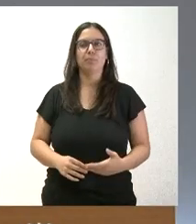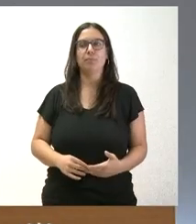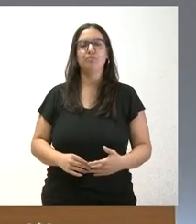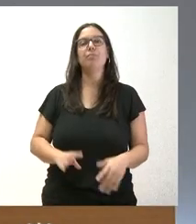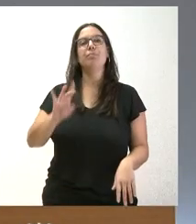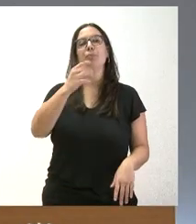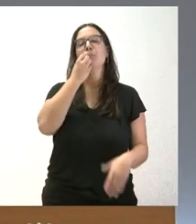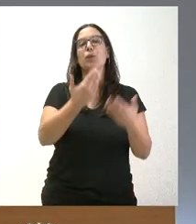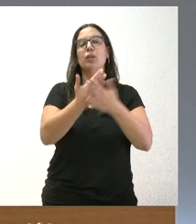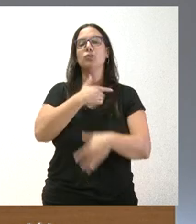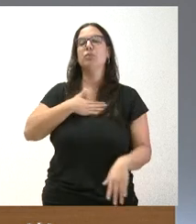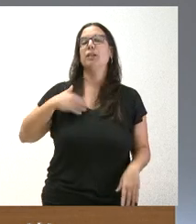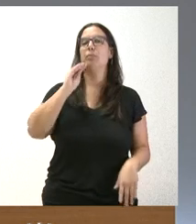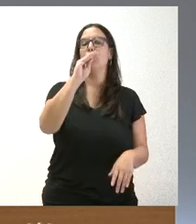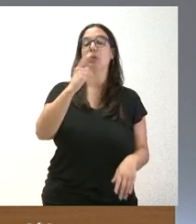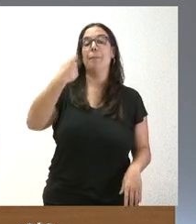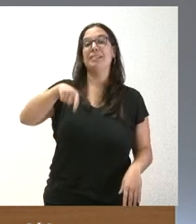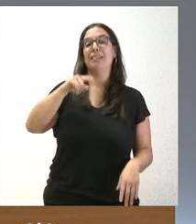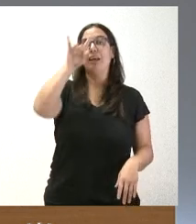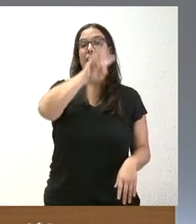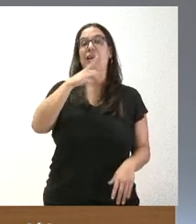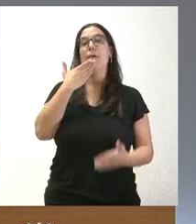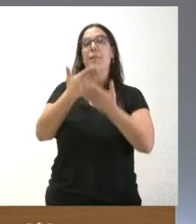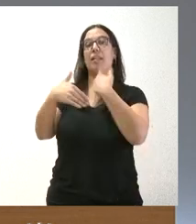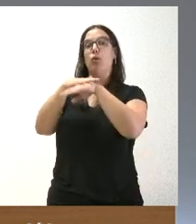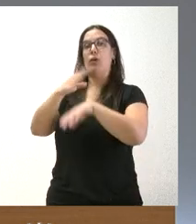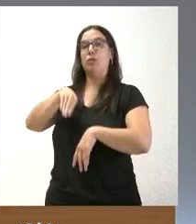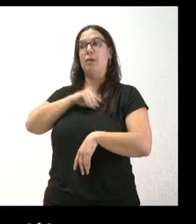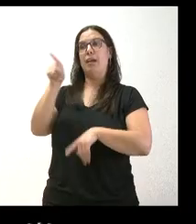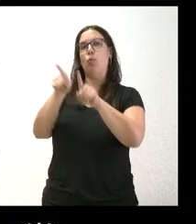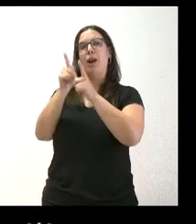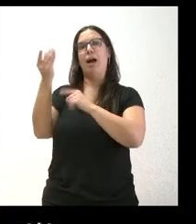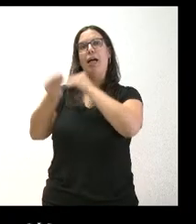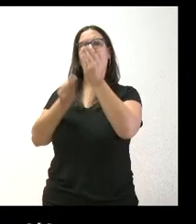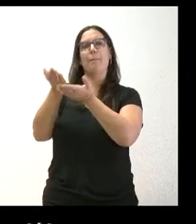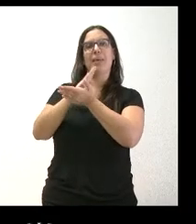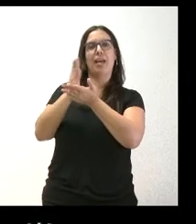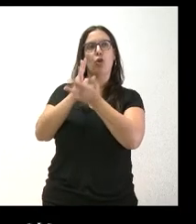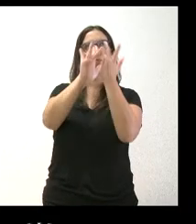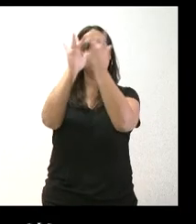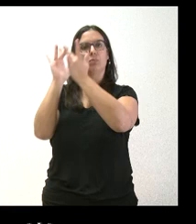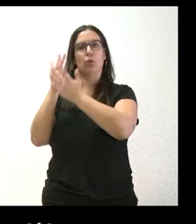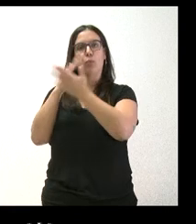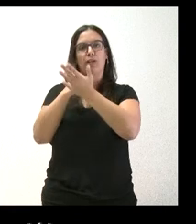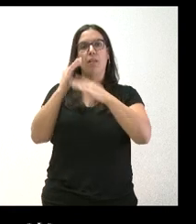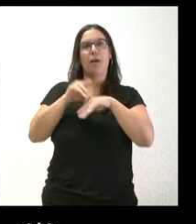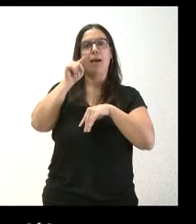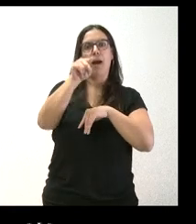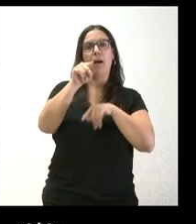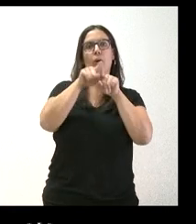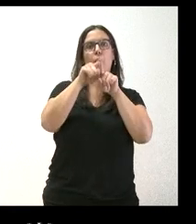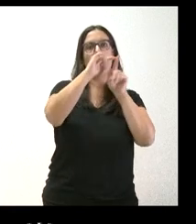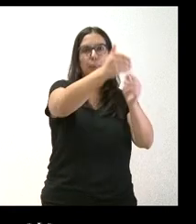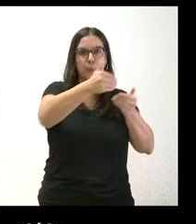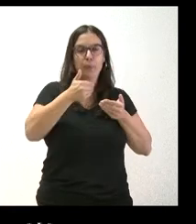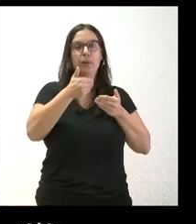días. Yo quería una cuestión. El presidente de Canarias ha pedido al Estado que medie ante las comunidades autónomas para que éstas acojan a los menores